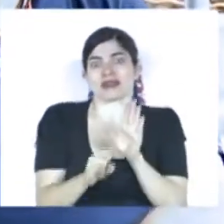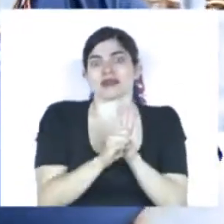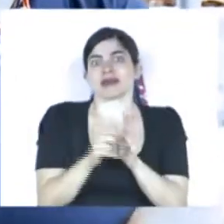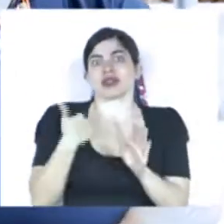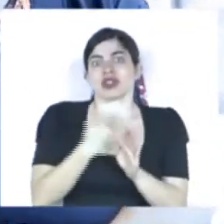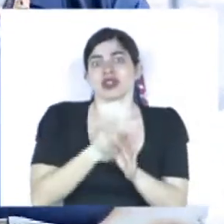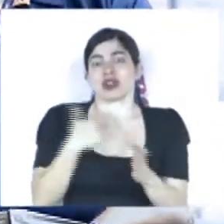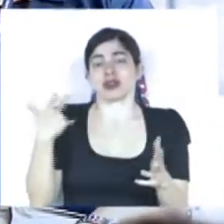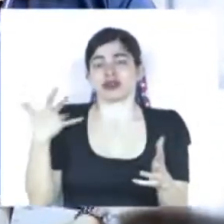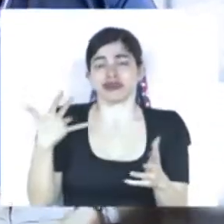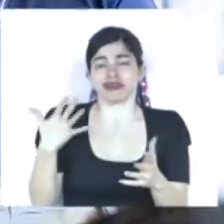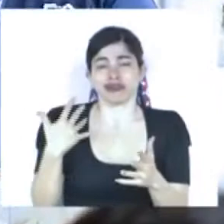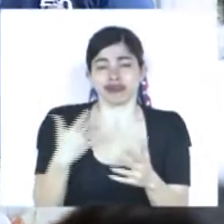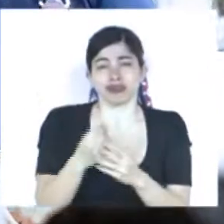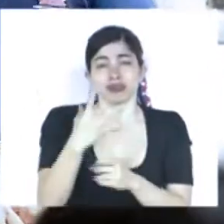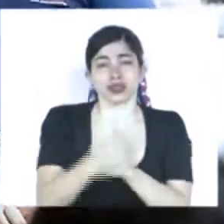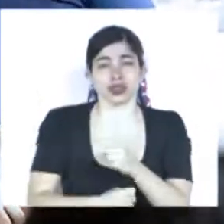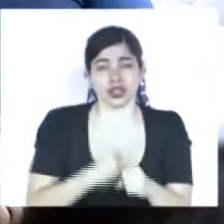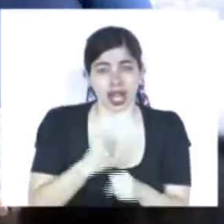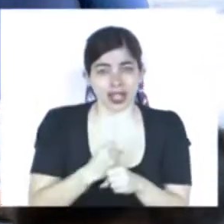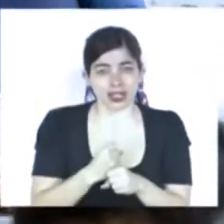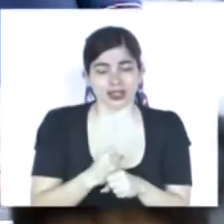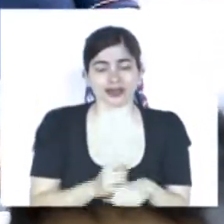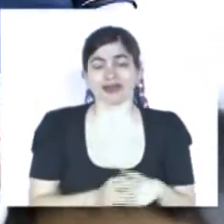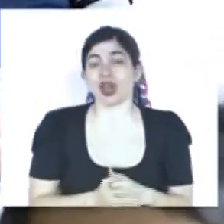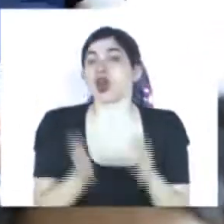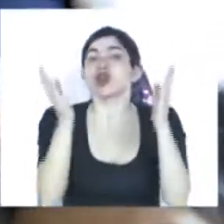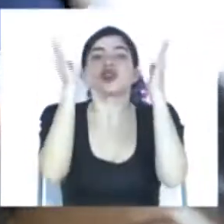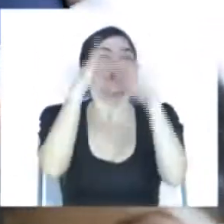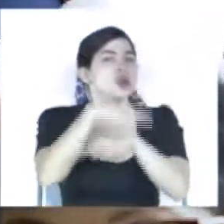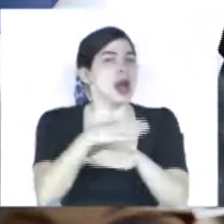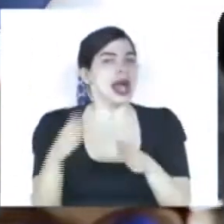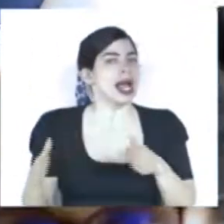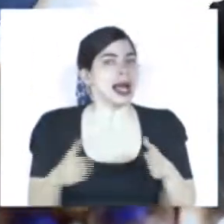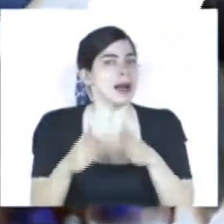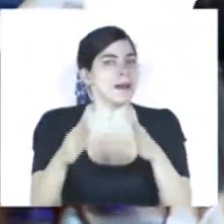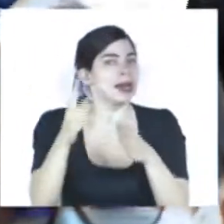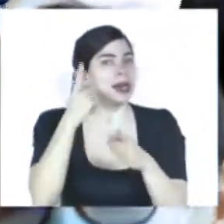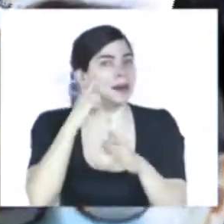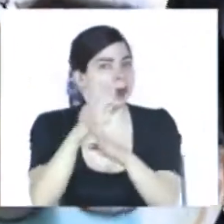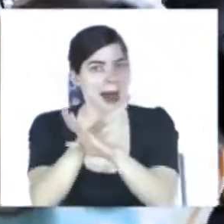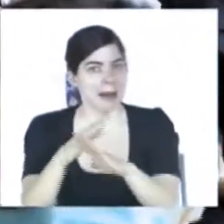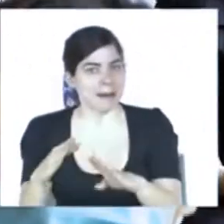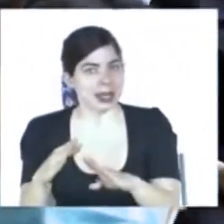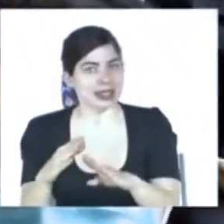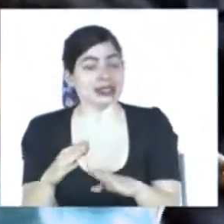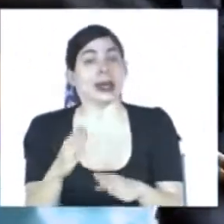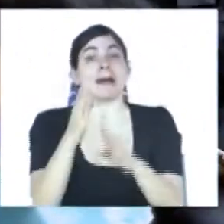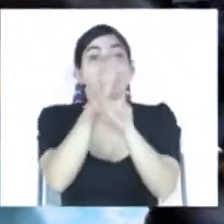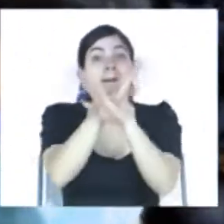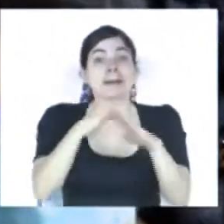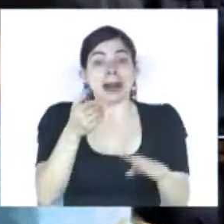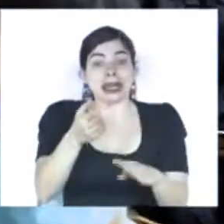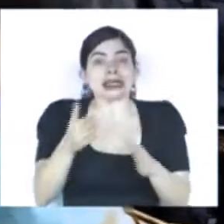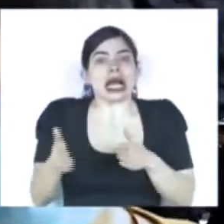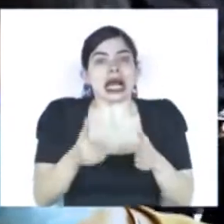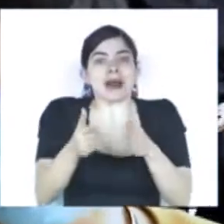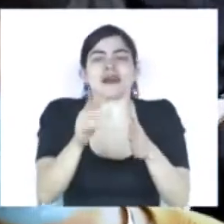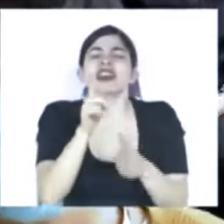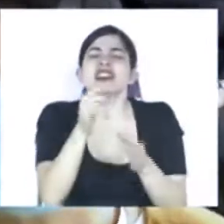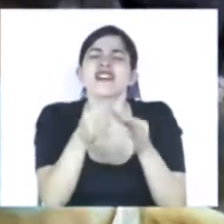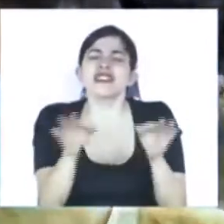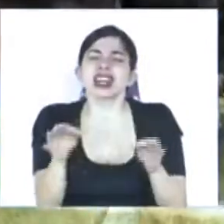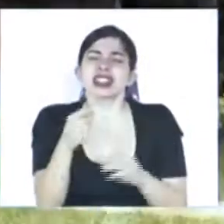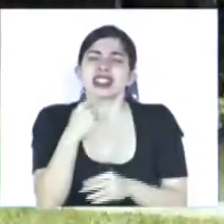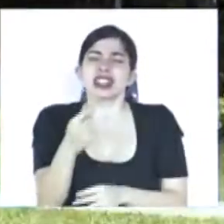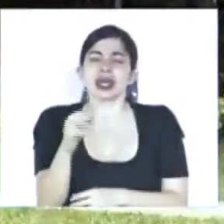la historia. No hay camino para la paz, la paz es el camino, frase de Mahatma Gandhi que